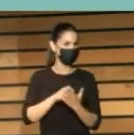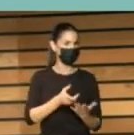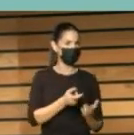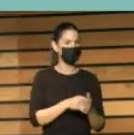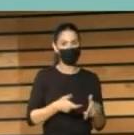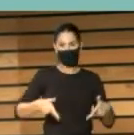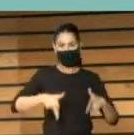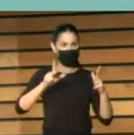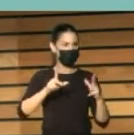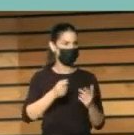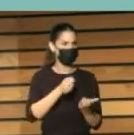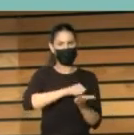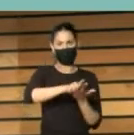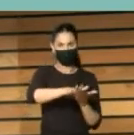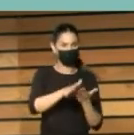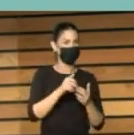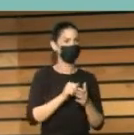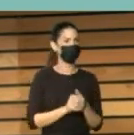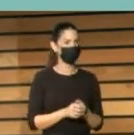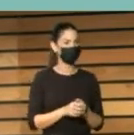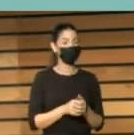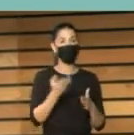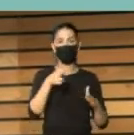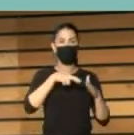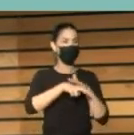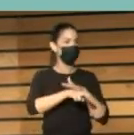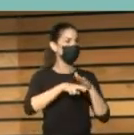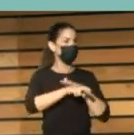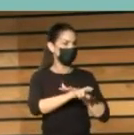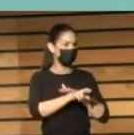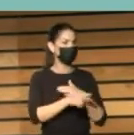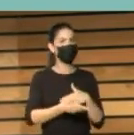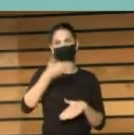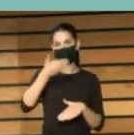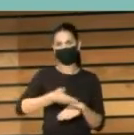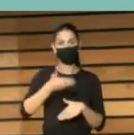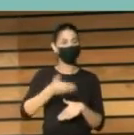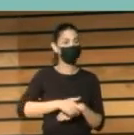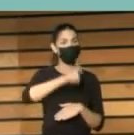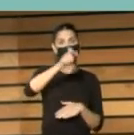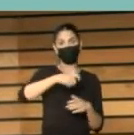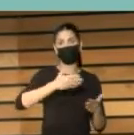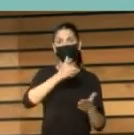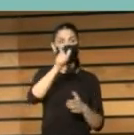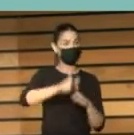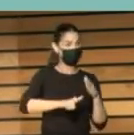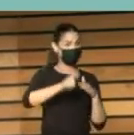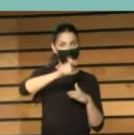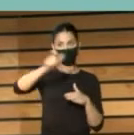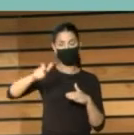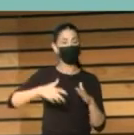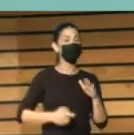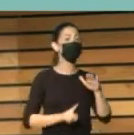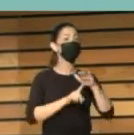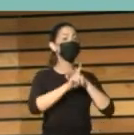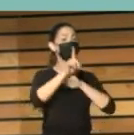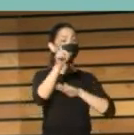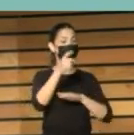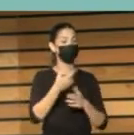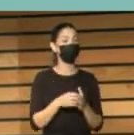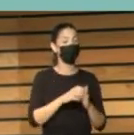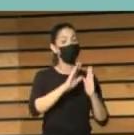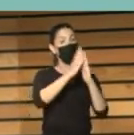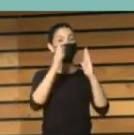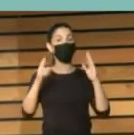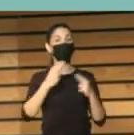elemento vertebrador de los territorios y un recurso imprescindible para el desarrollo de las personas y de las colectividades. Las bibliotecas públicas son